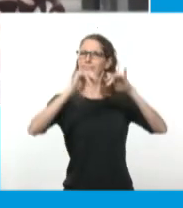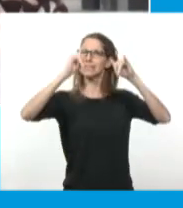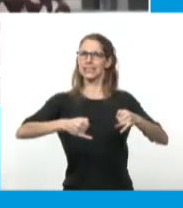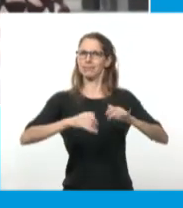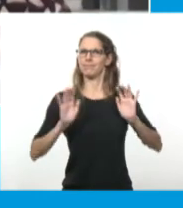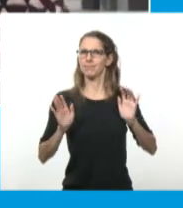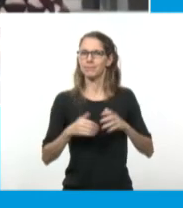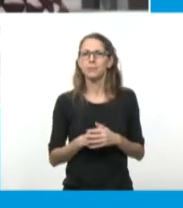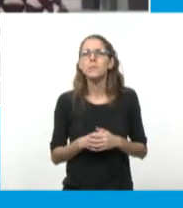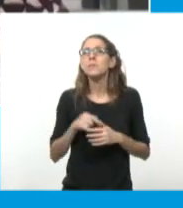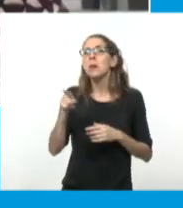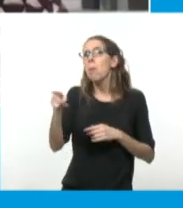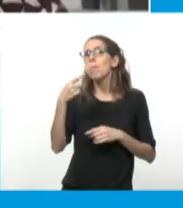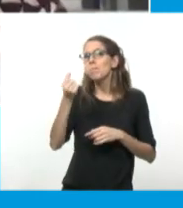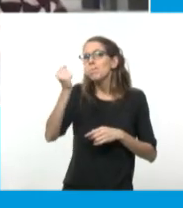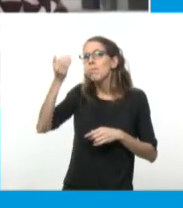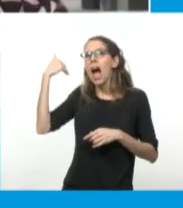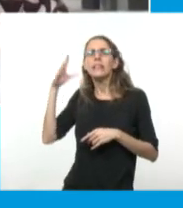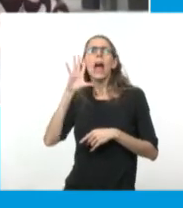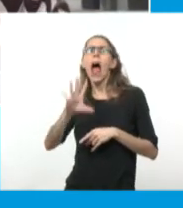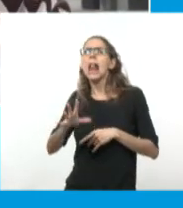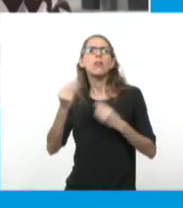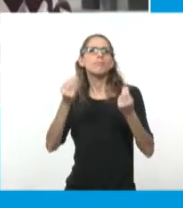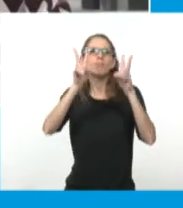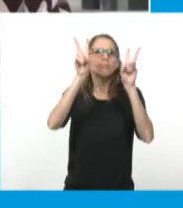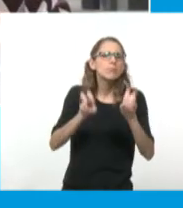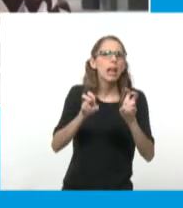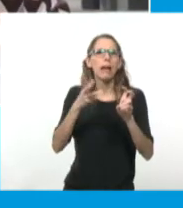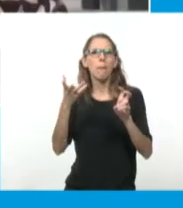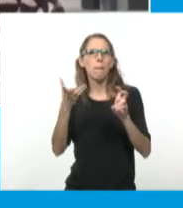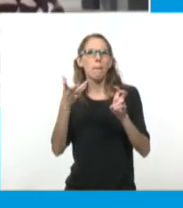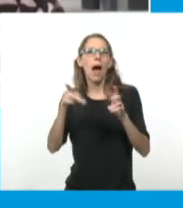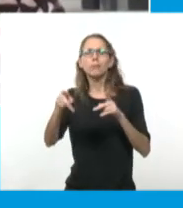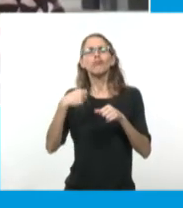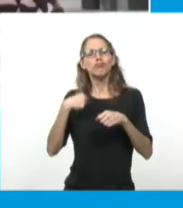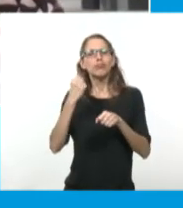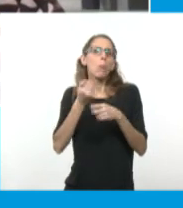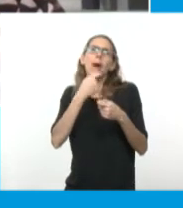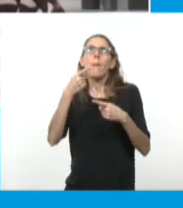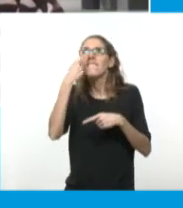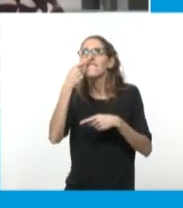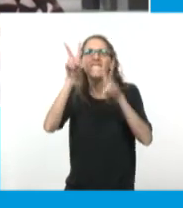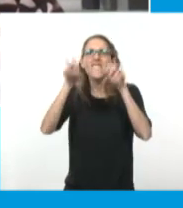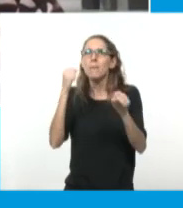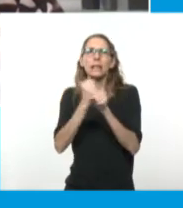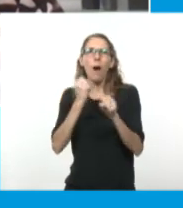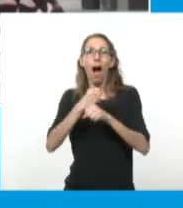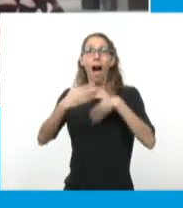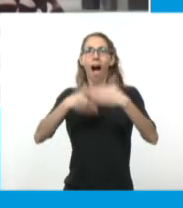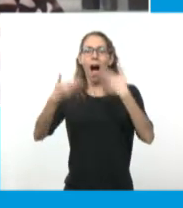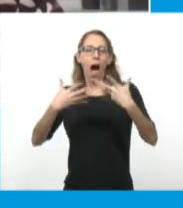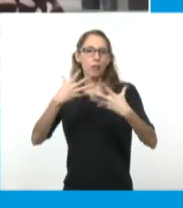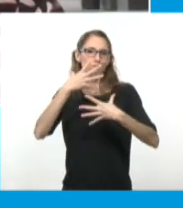¿Tuviste alguna frustración con algo, con algún tema que vos dijiste en tu carrera? Quiero trabajar esto y no pude porque sentí que no,